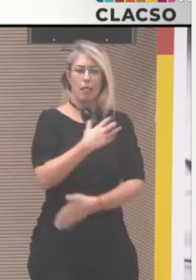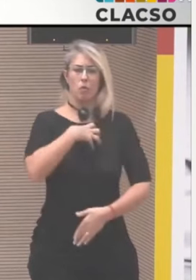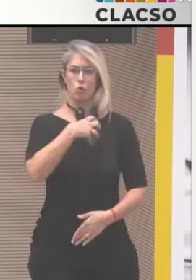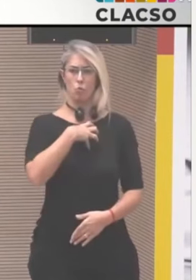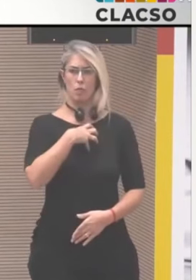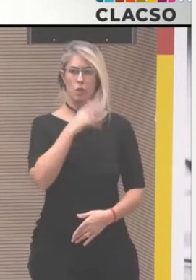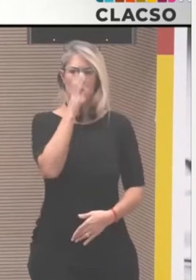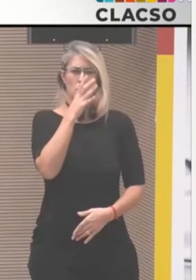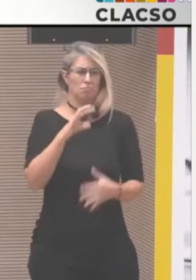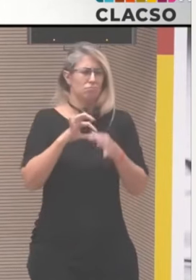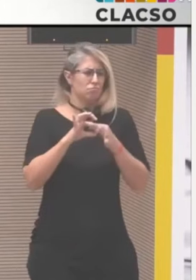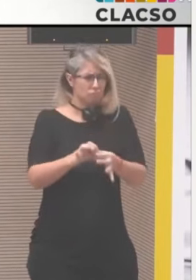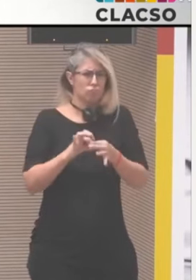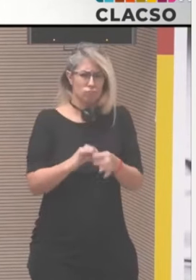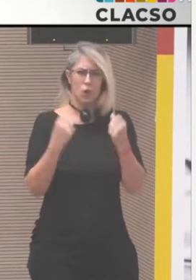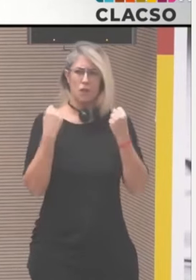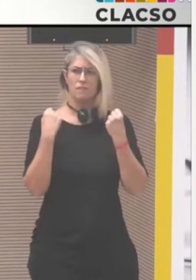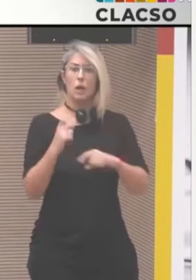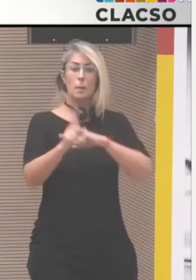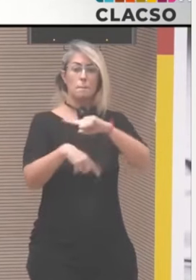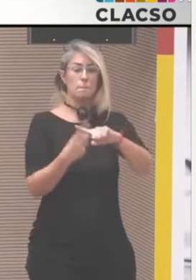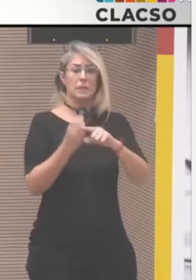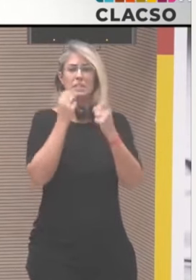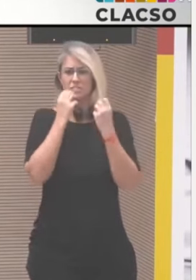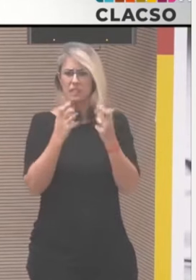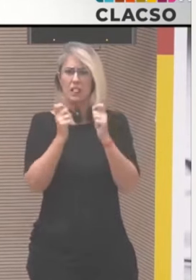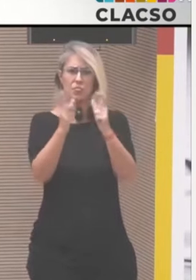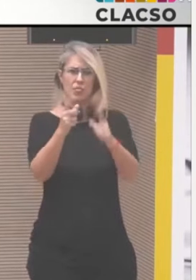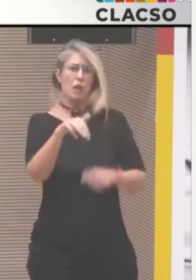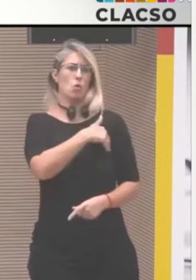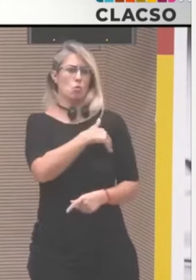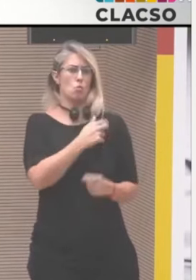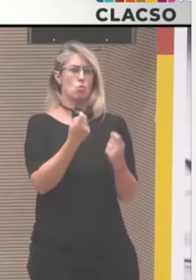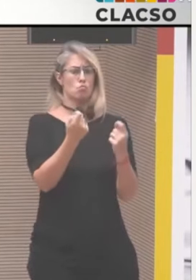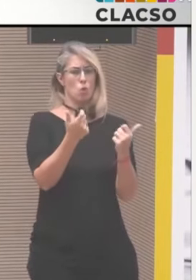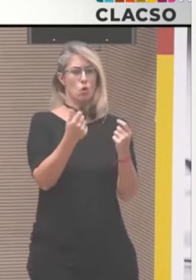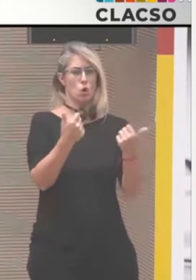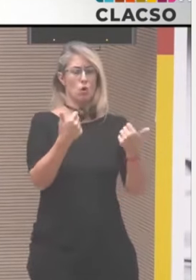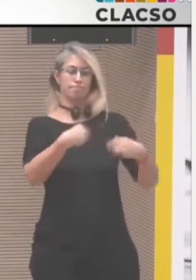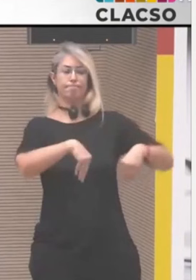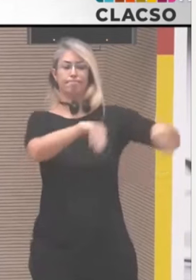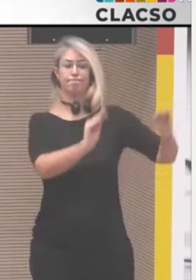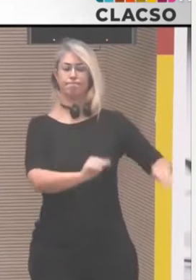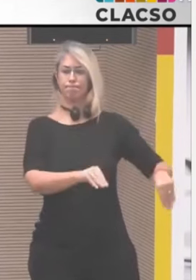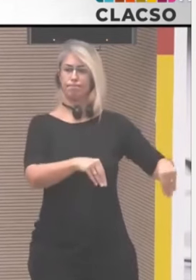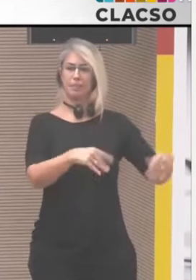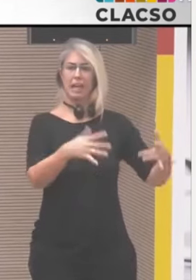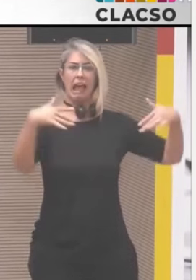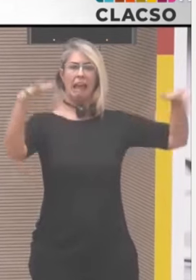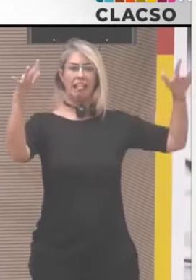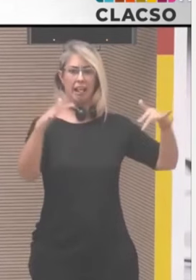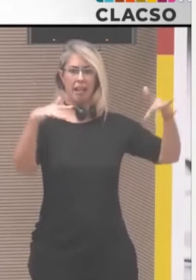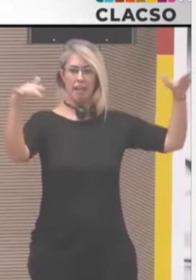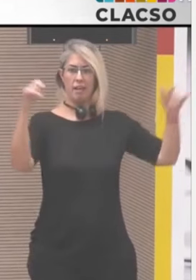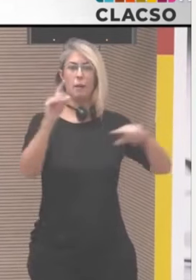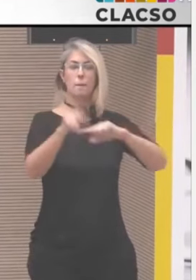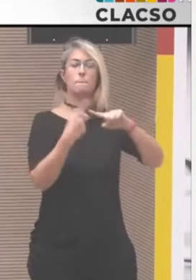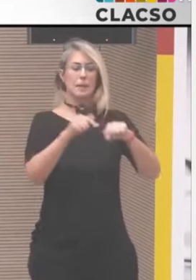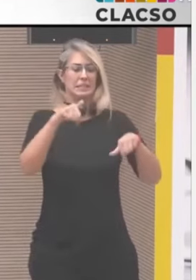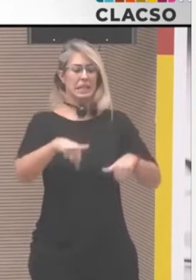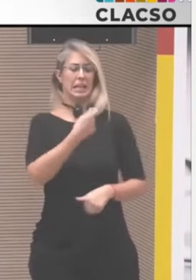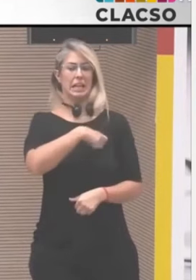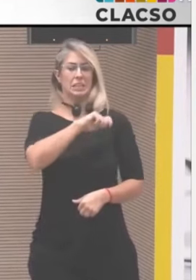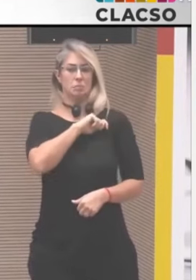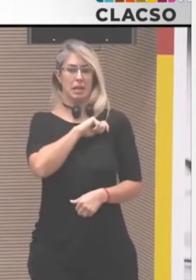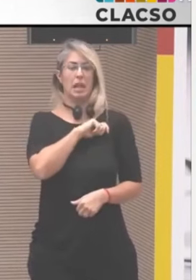cooperación entre Europa y América Latina. Claro, desde nuevas bases, desde también nuevos contratos, en este caso no sociales,